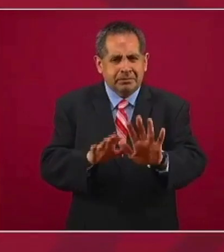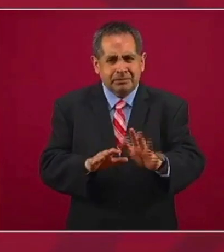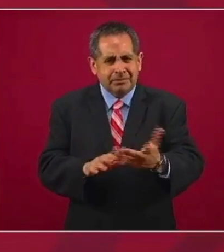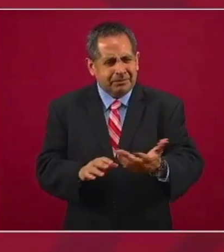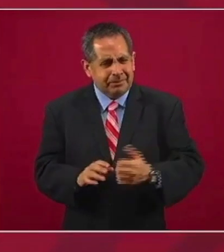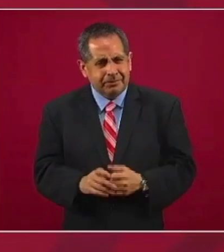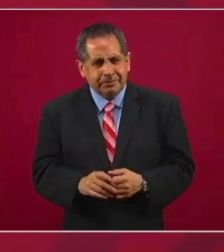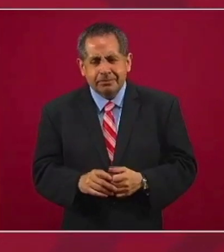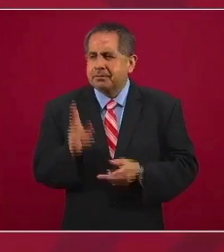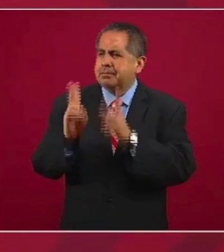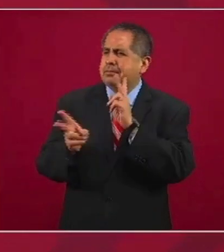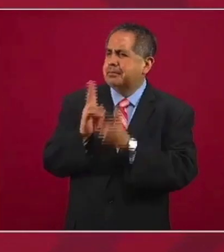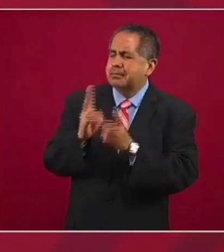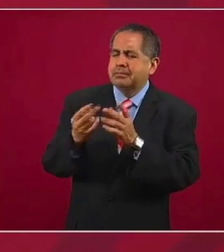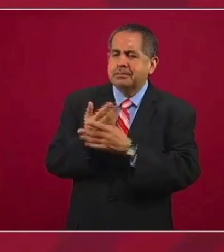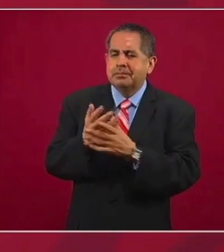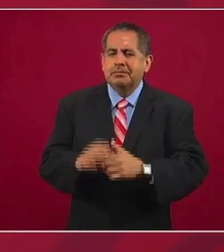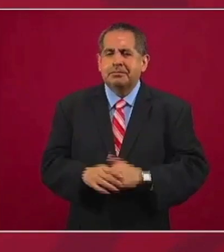Bueno, ¿sobre qué van a platicar?